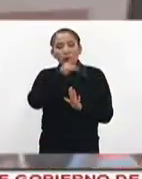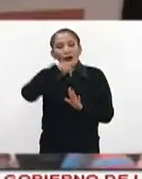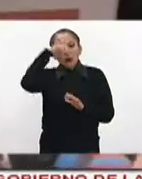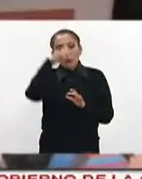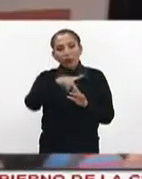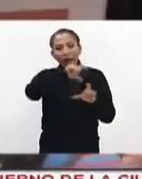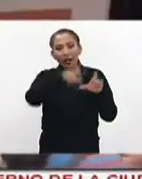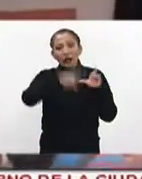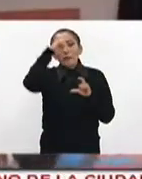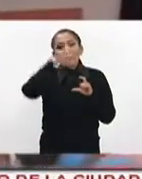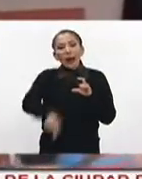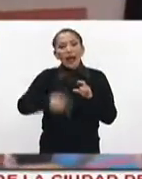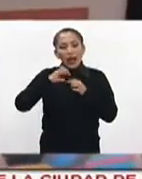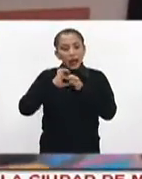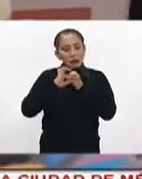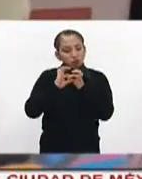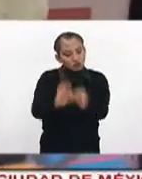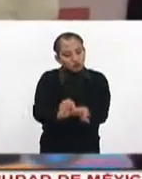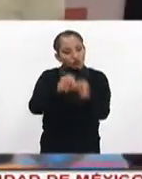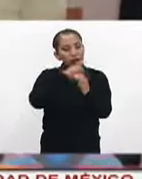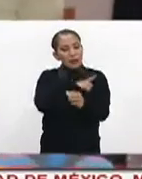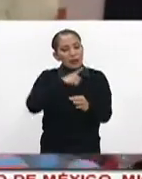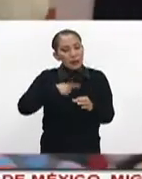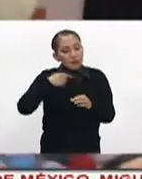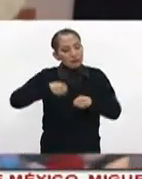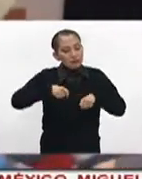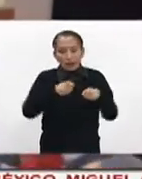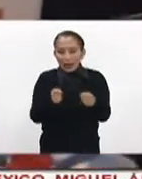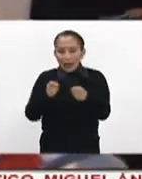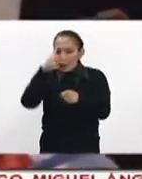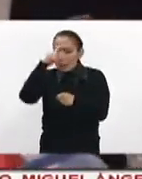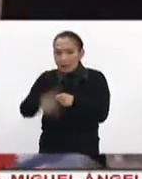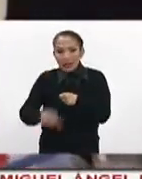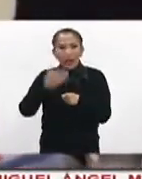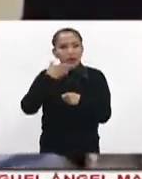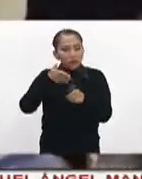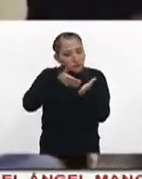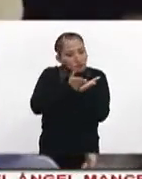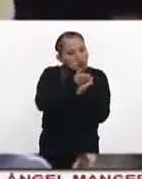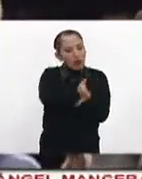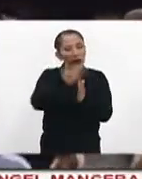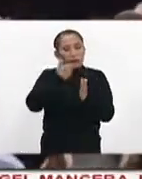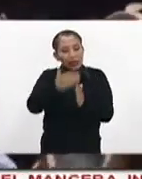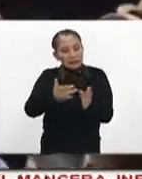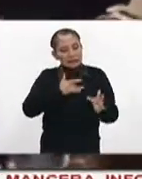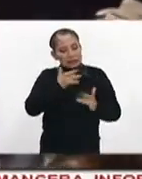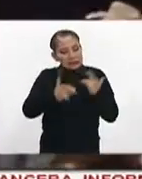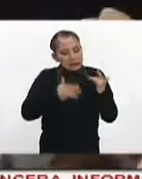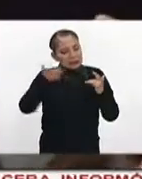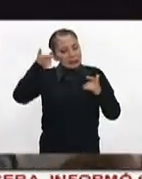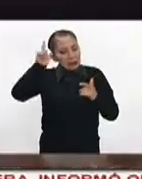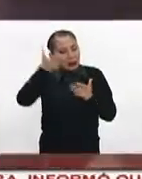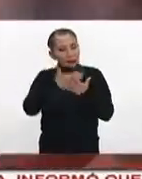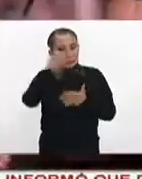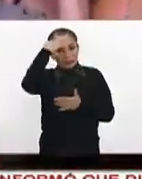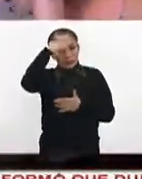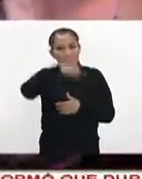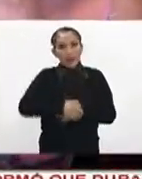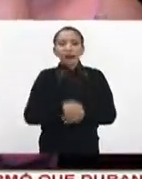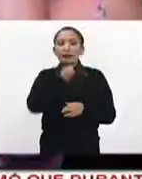país, para que de la mano le demos al país sentido, rumbo, esperanza, experiencia.